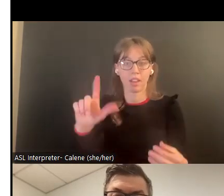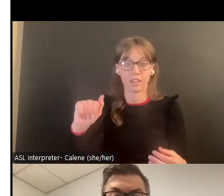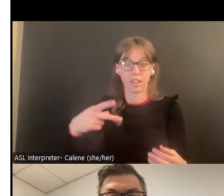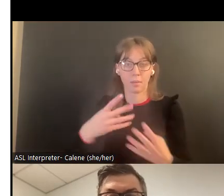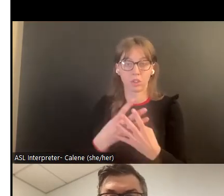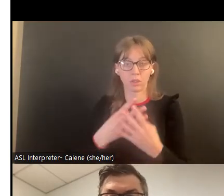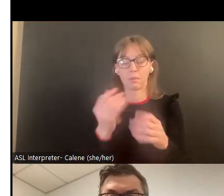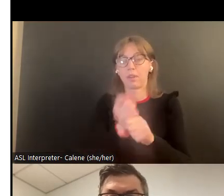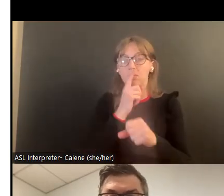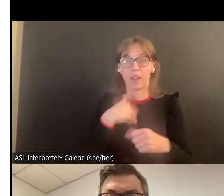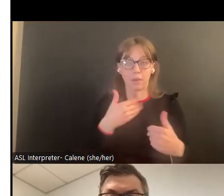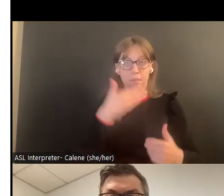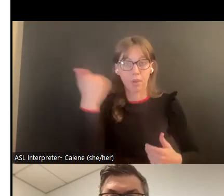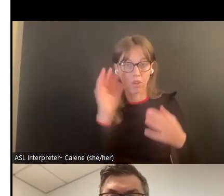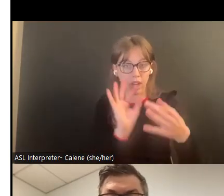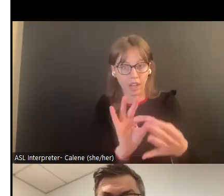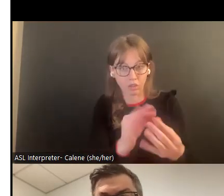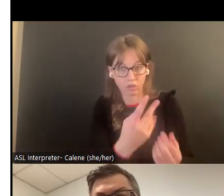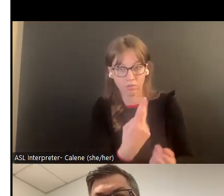más para los servicios.